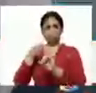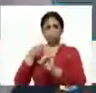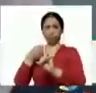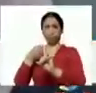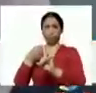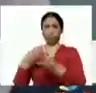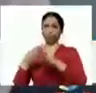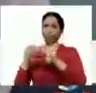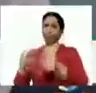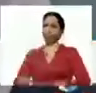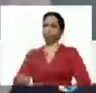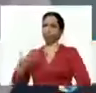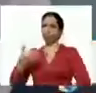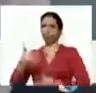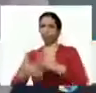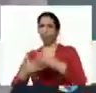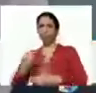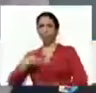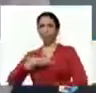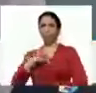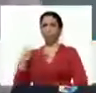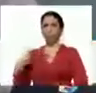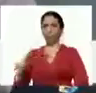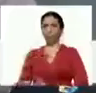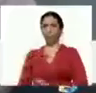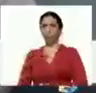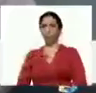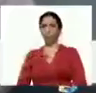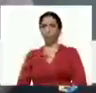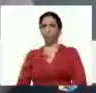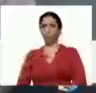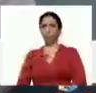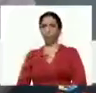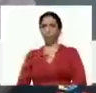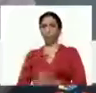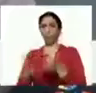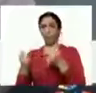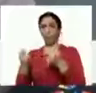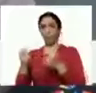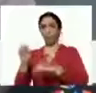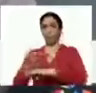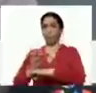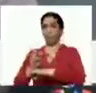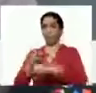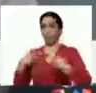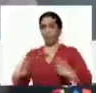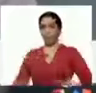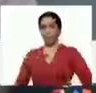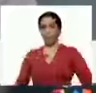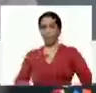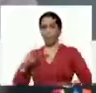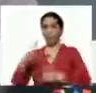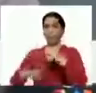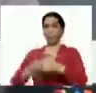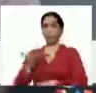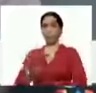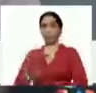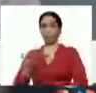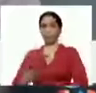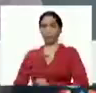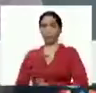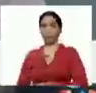importante avance que hemos tenido en lo que es la economía humanista productiva es importante